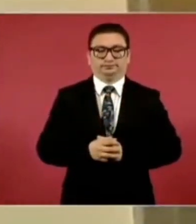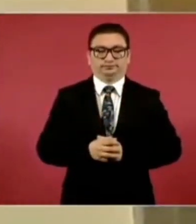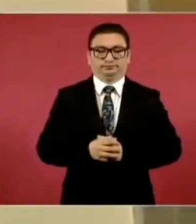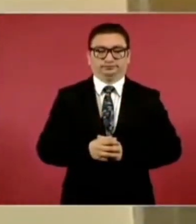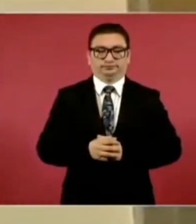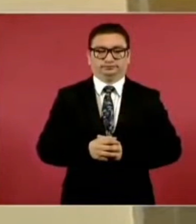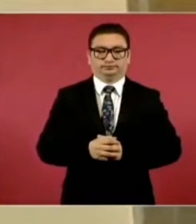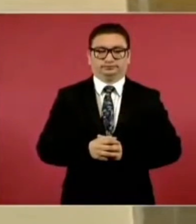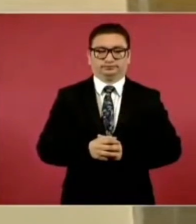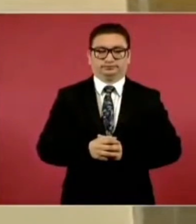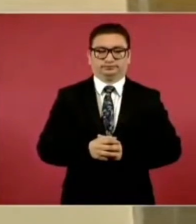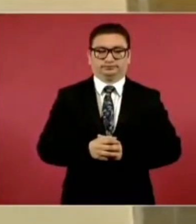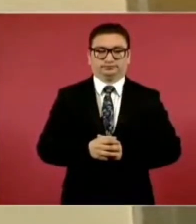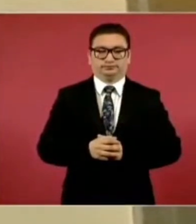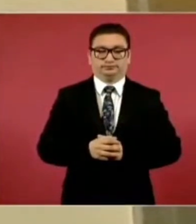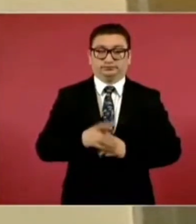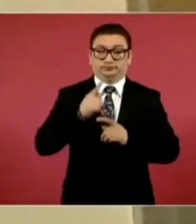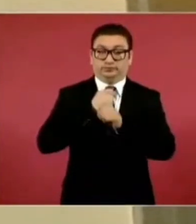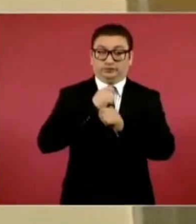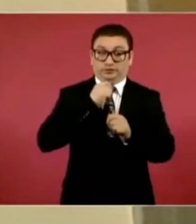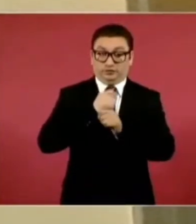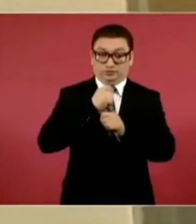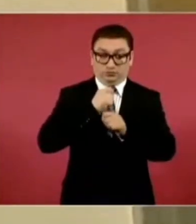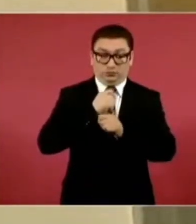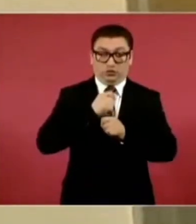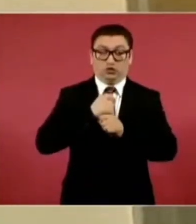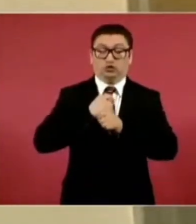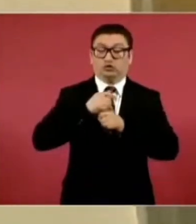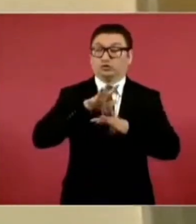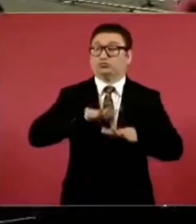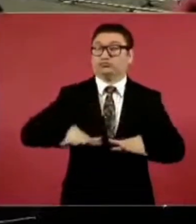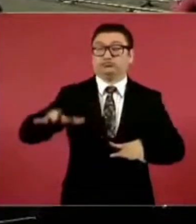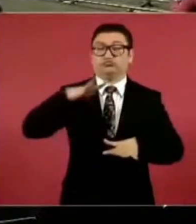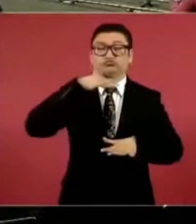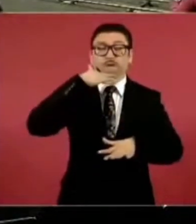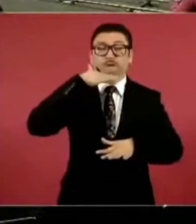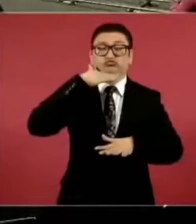un transporte público menos contaminante